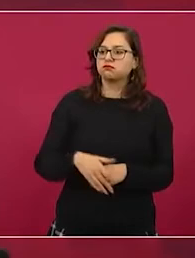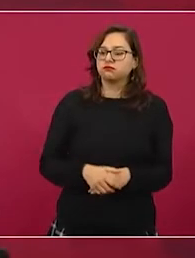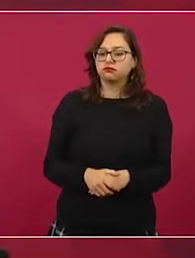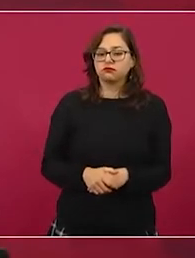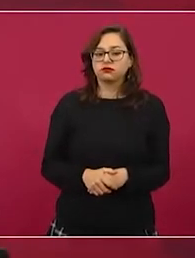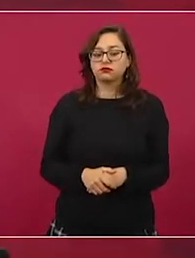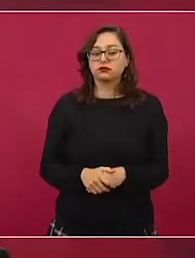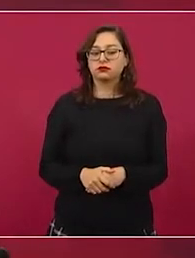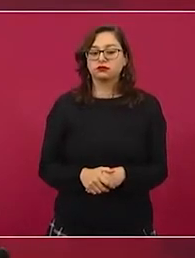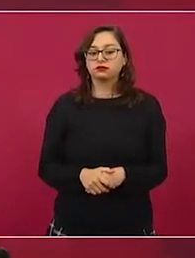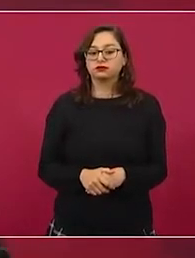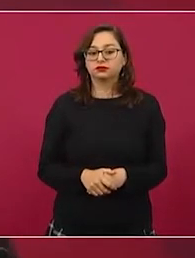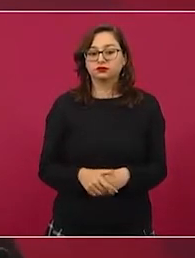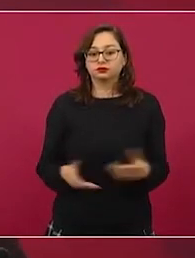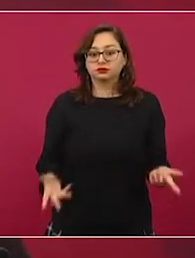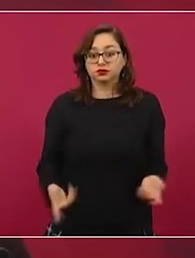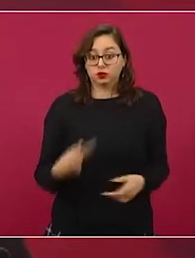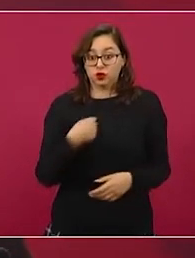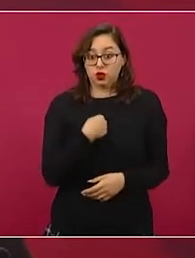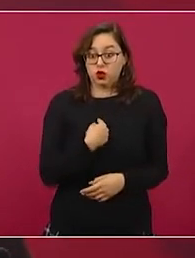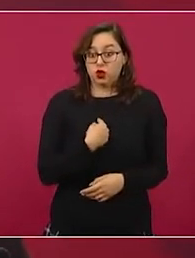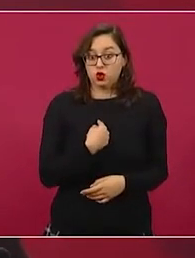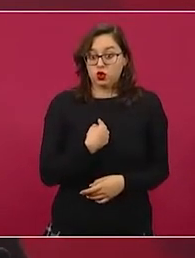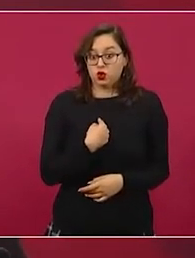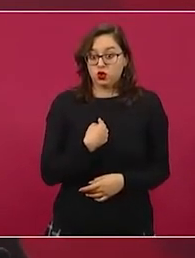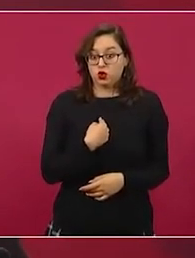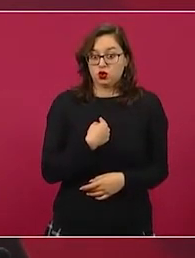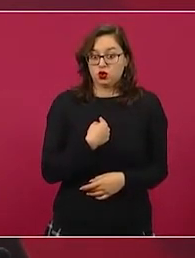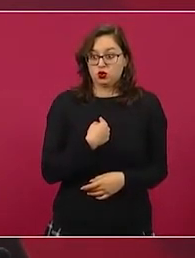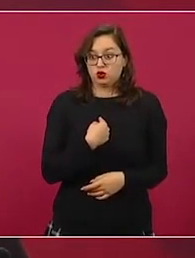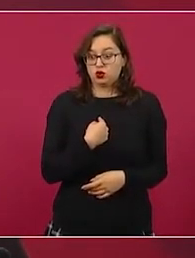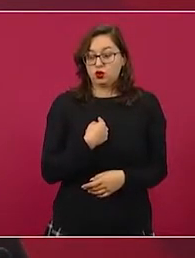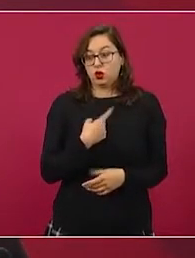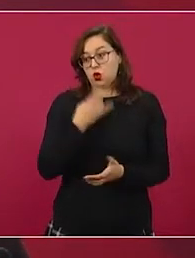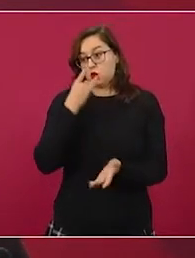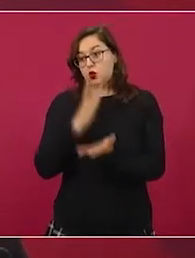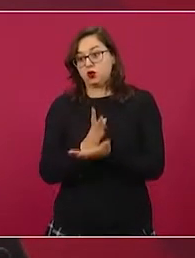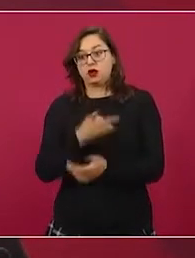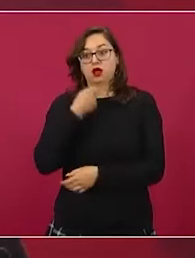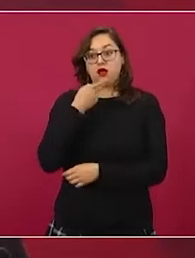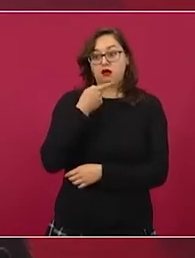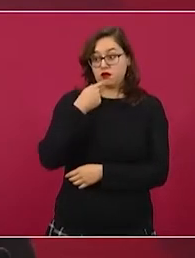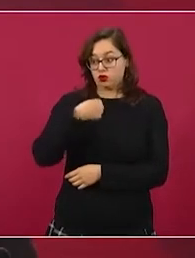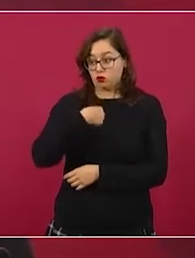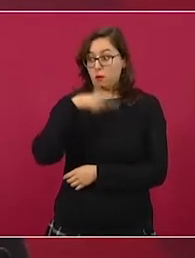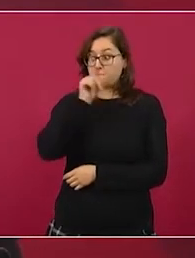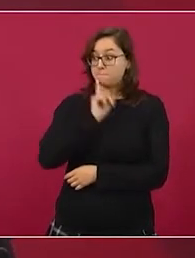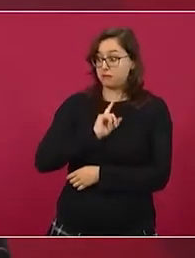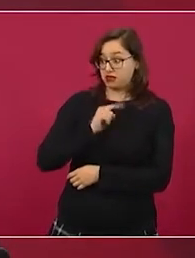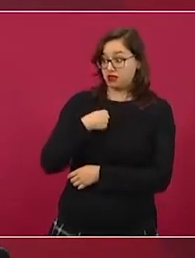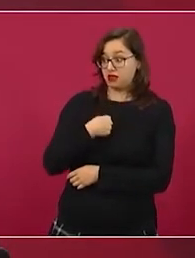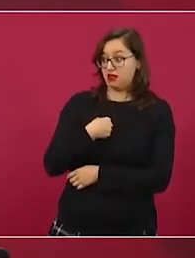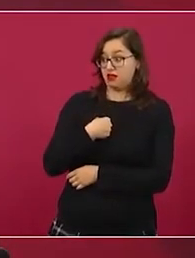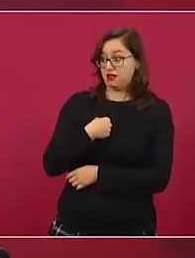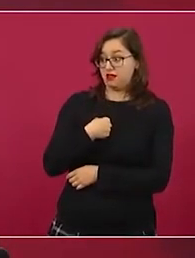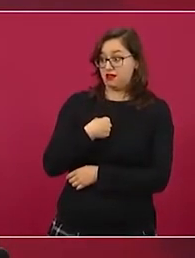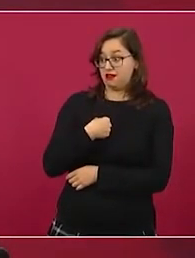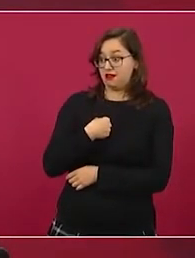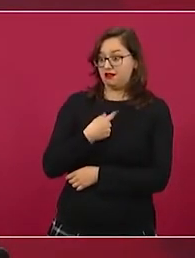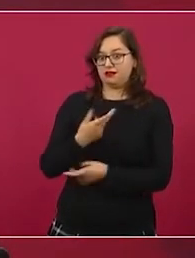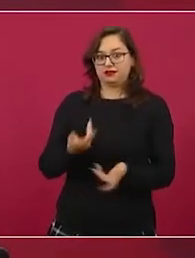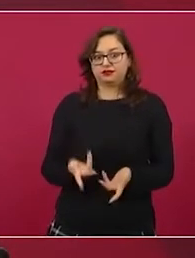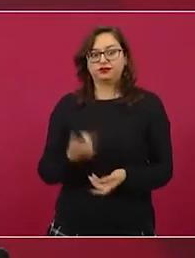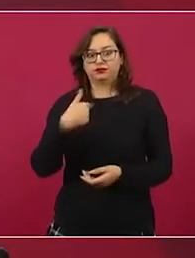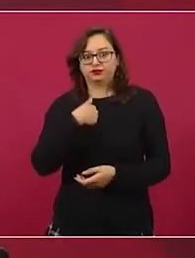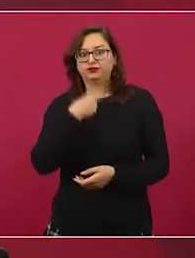Entonces, no voy a quedar como un demagogo, un mentiroso, si estoy diciendo no va a aumentar